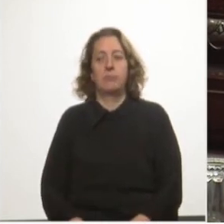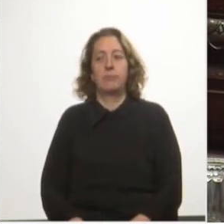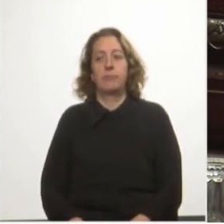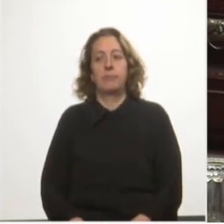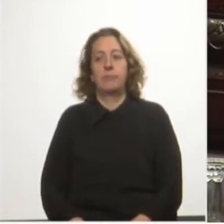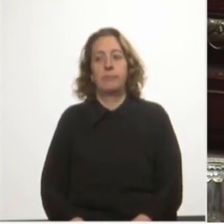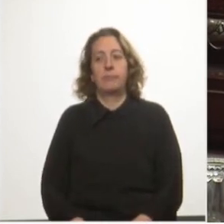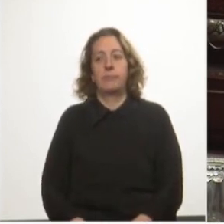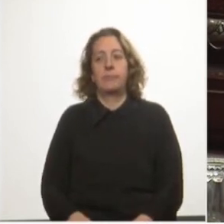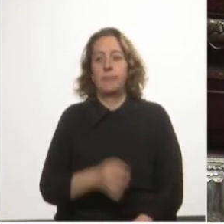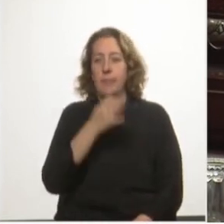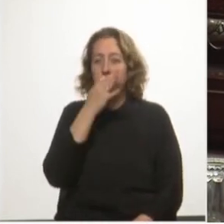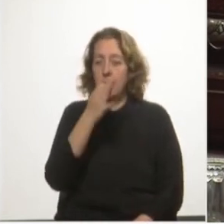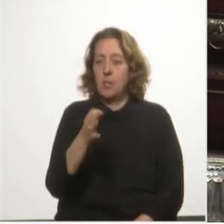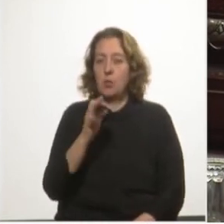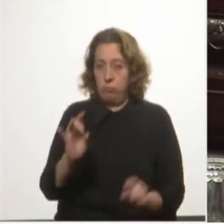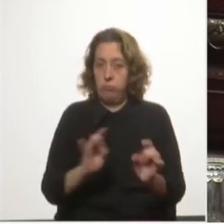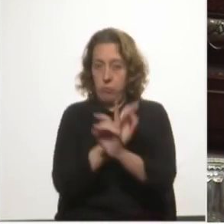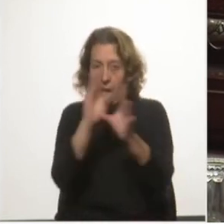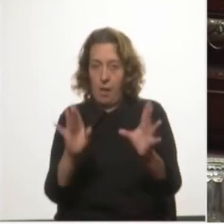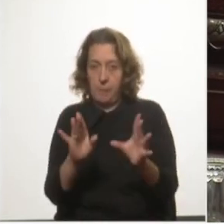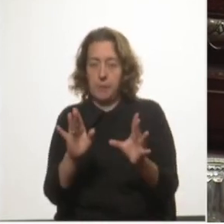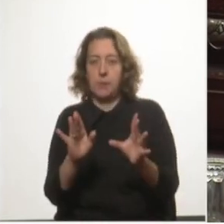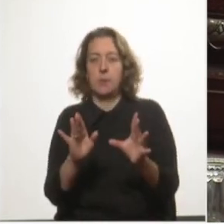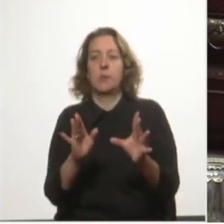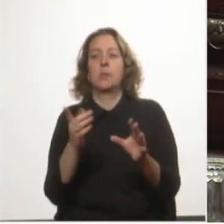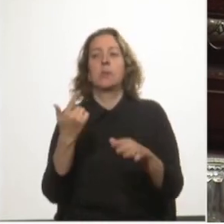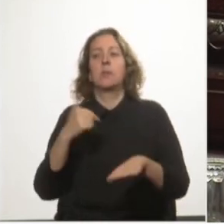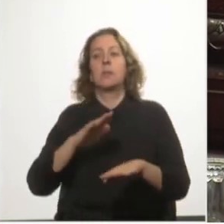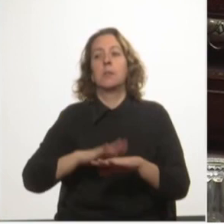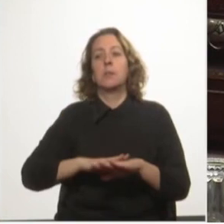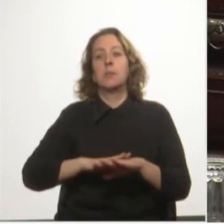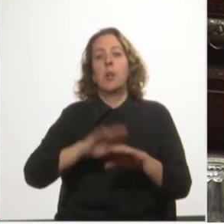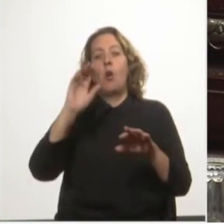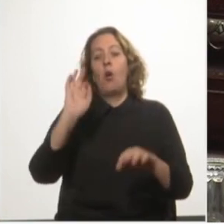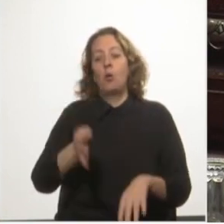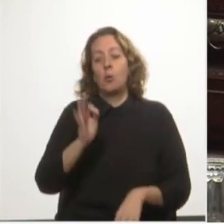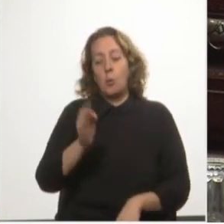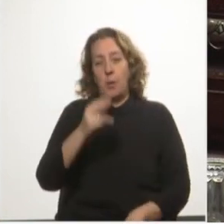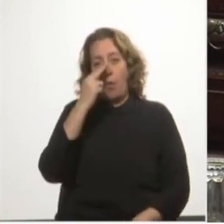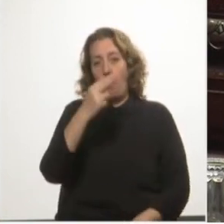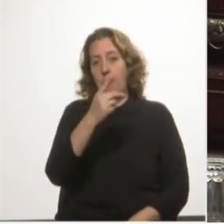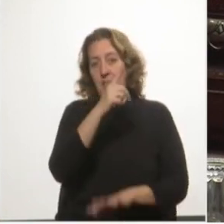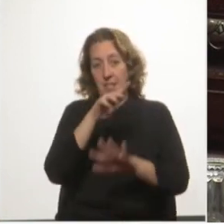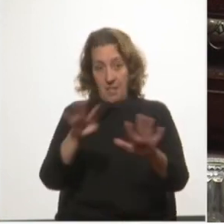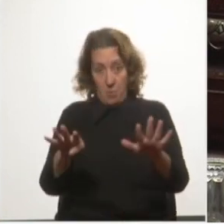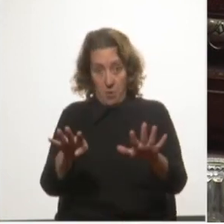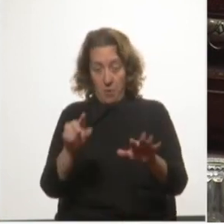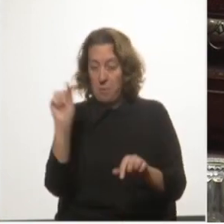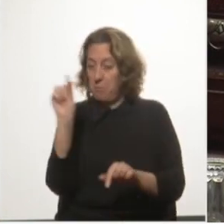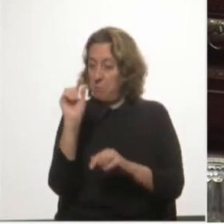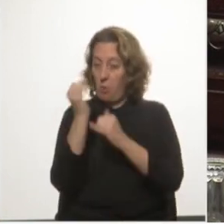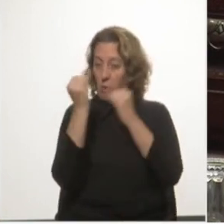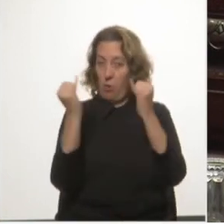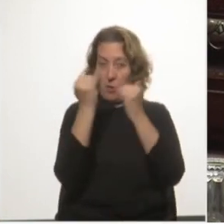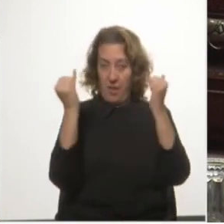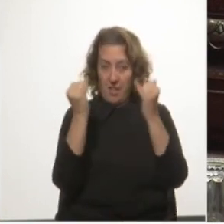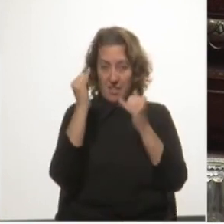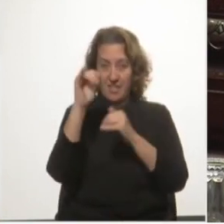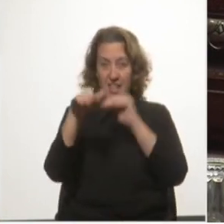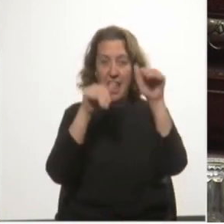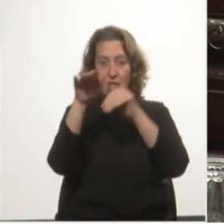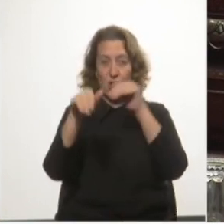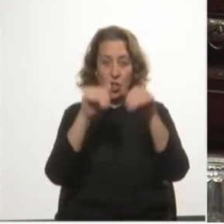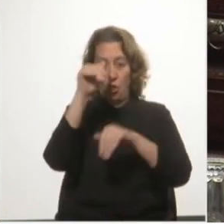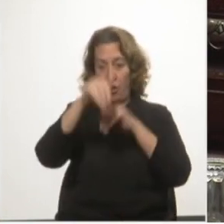dicho con contundencia, cuando en octubre de 2019, a pocos días de las elecciones nacionales, Catón